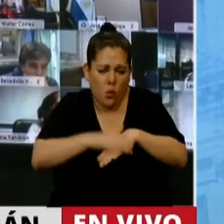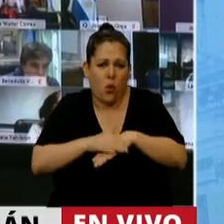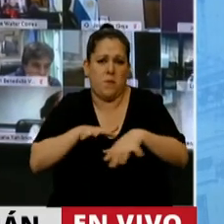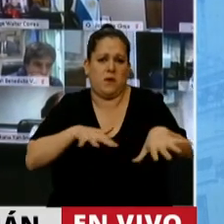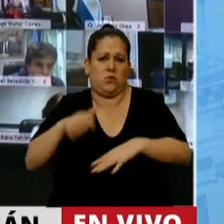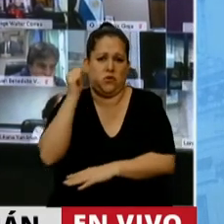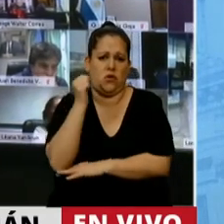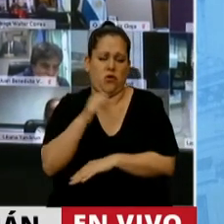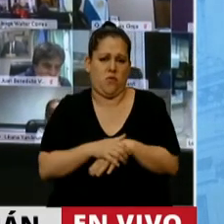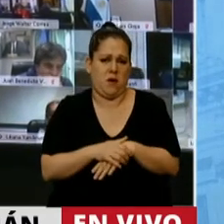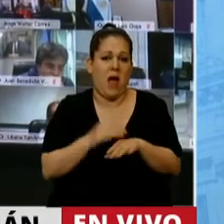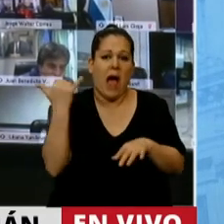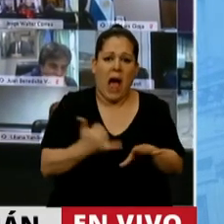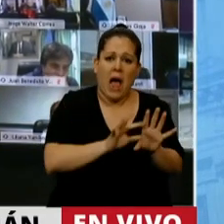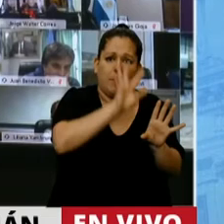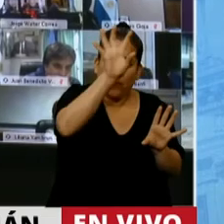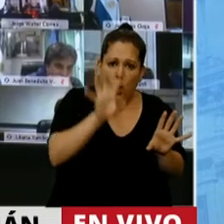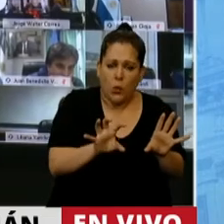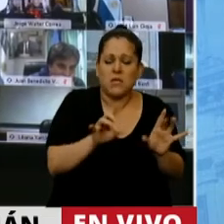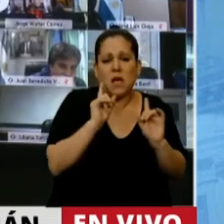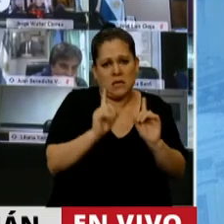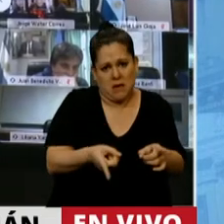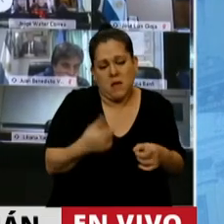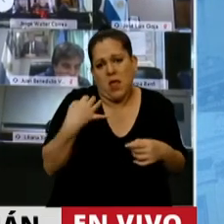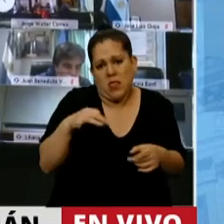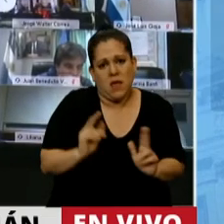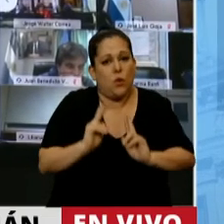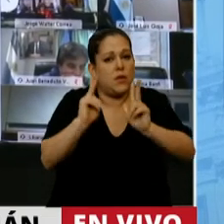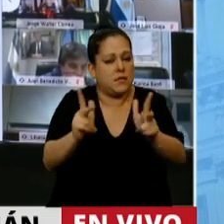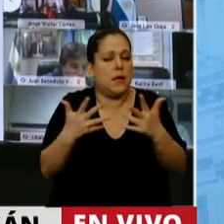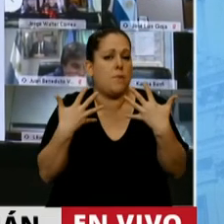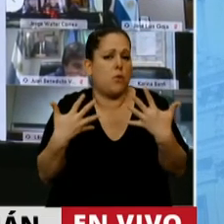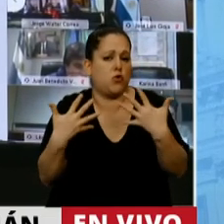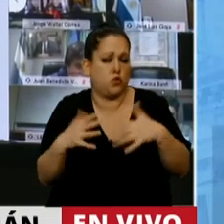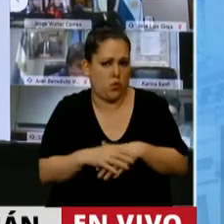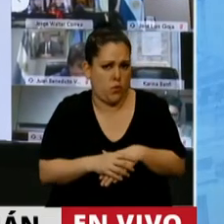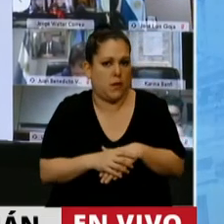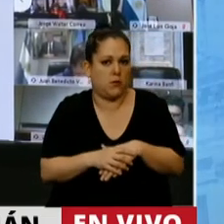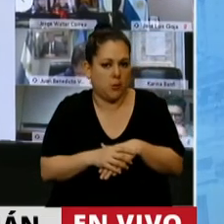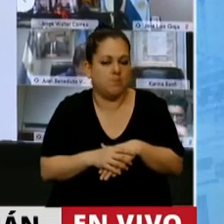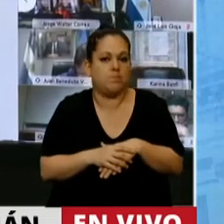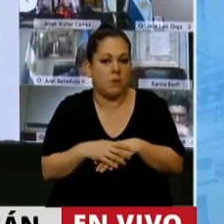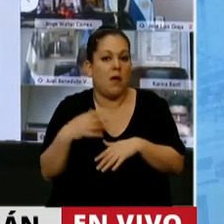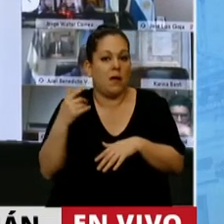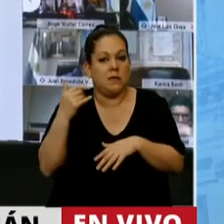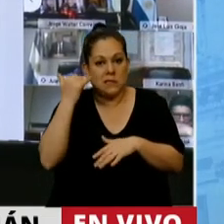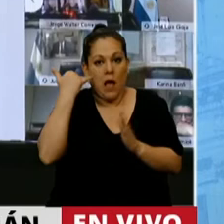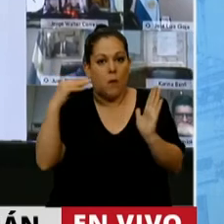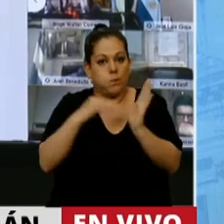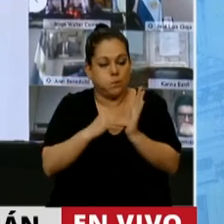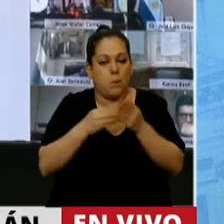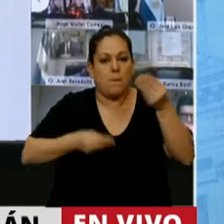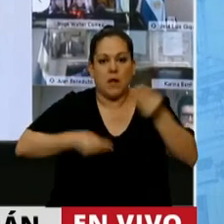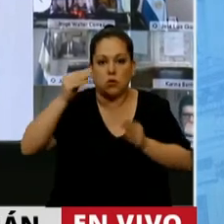presidente. Hay provincias, y también debo destacar que, por supuesto, le han asignado presupuesto pensando en la